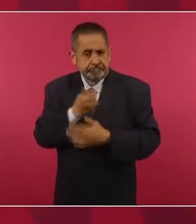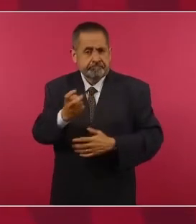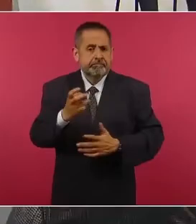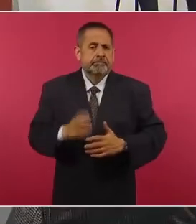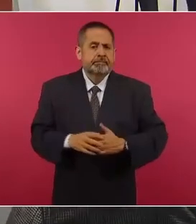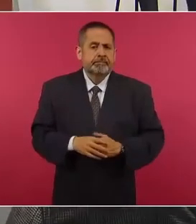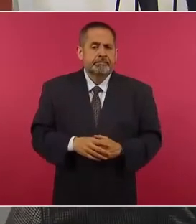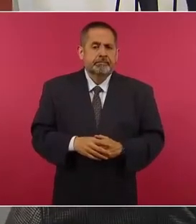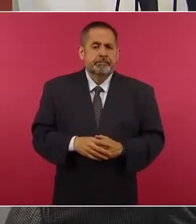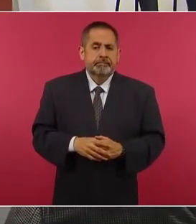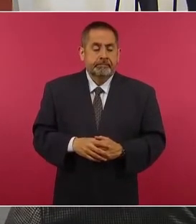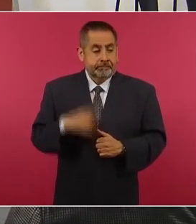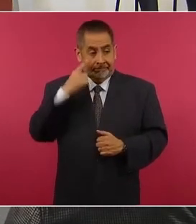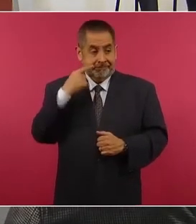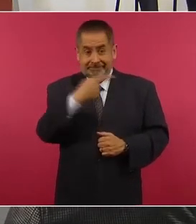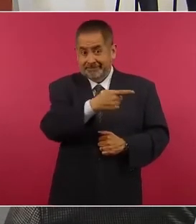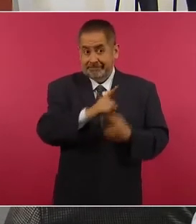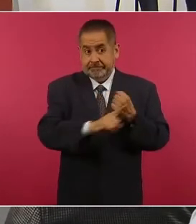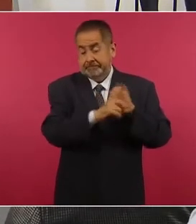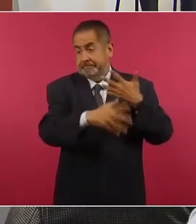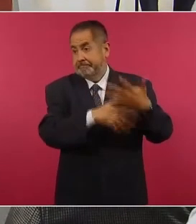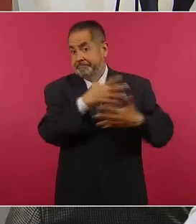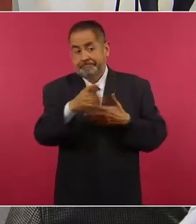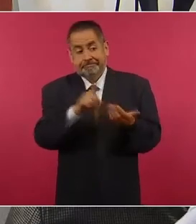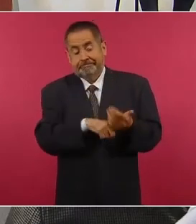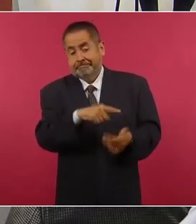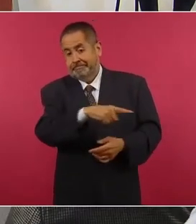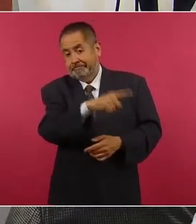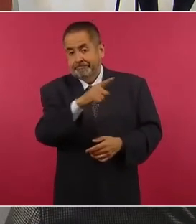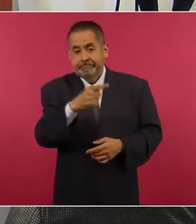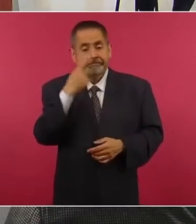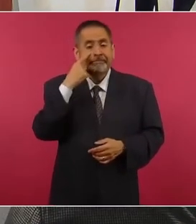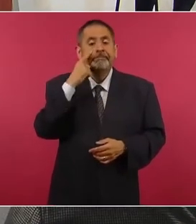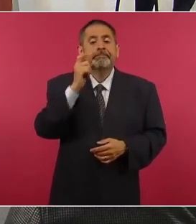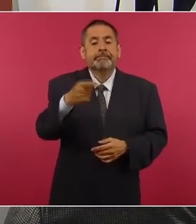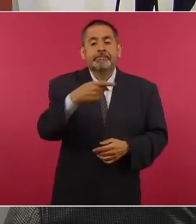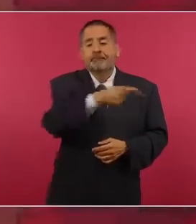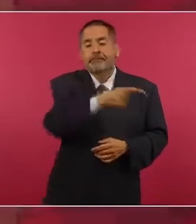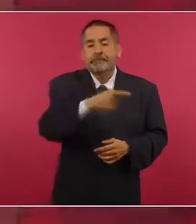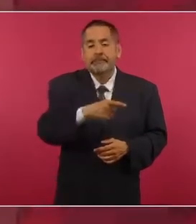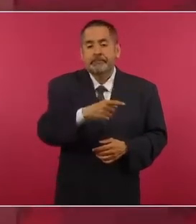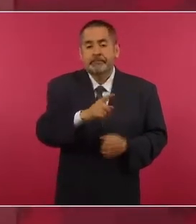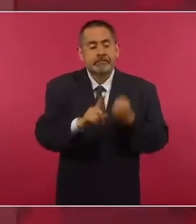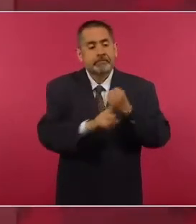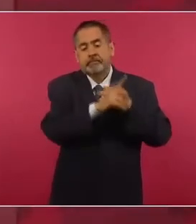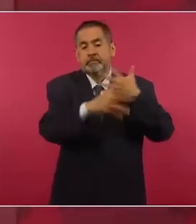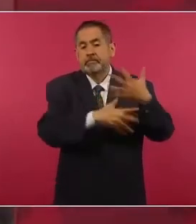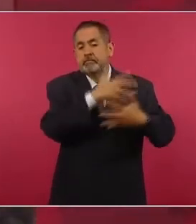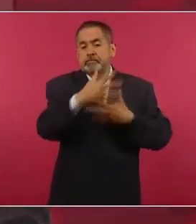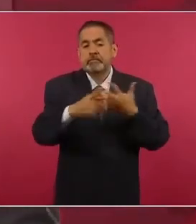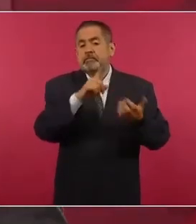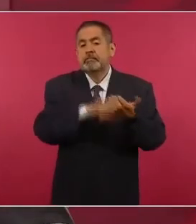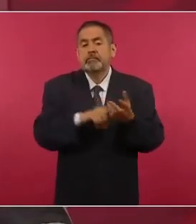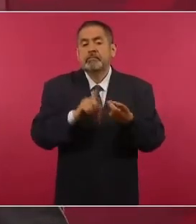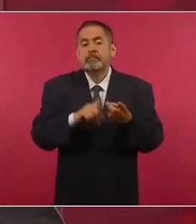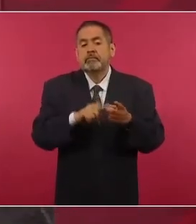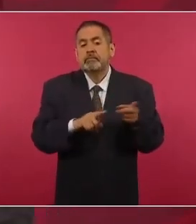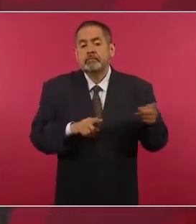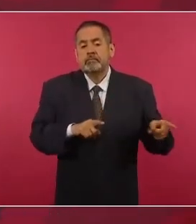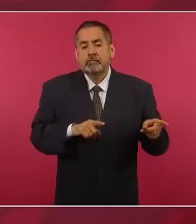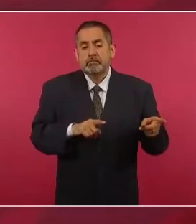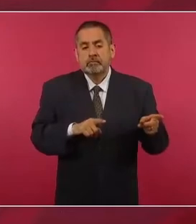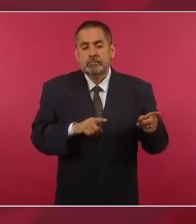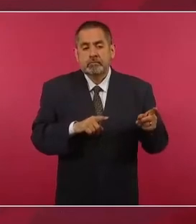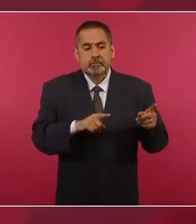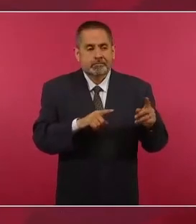miren en el lío que se metieron los que desataron la guerra contra el